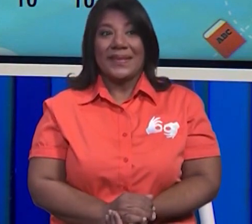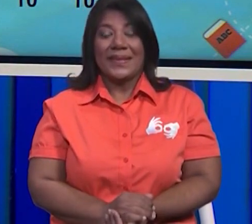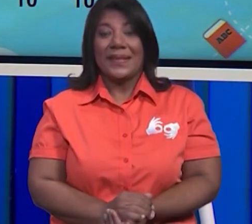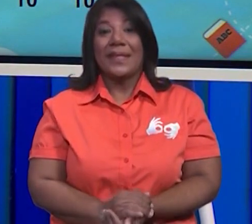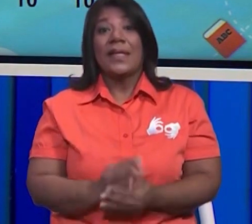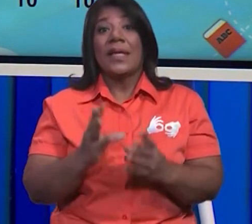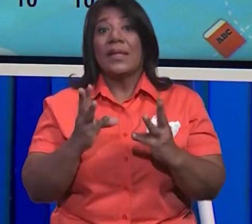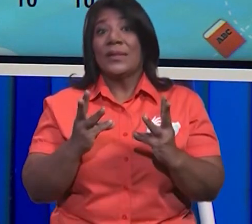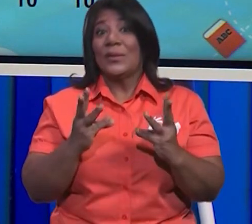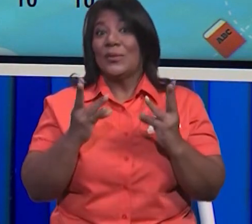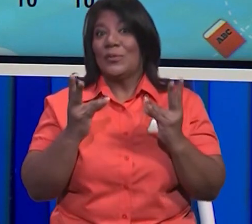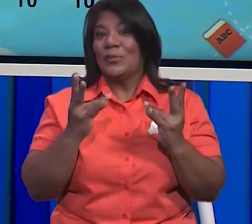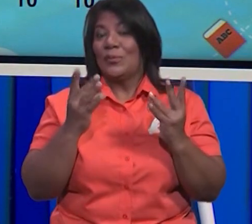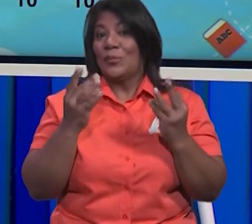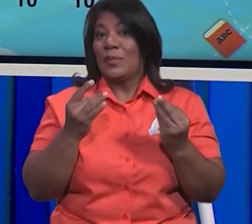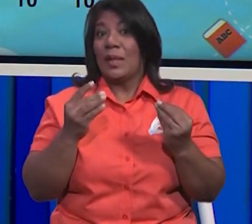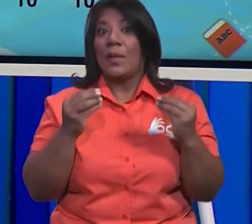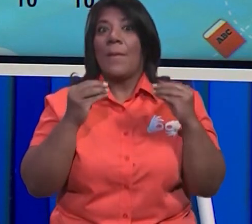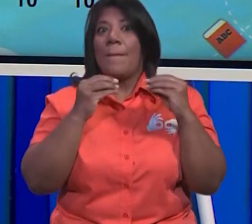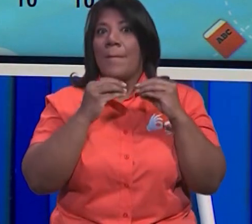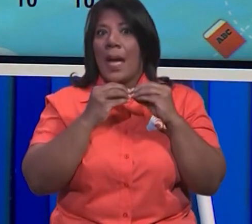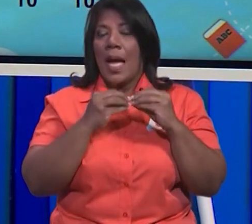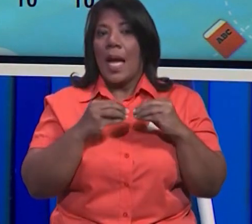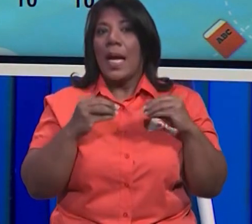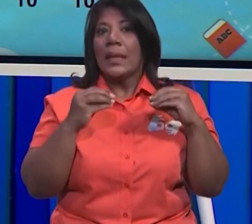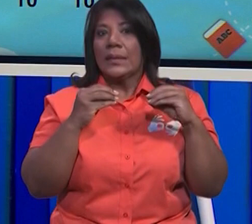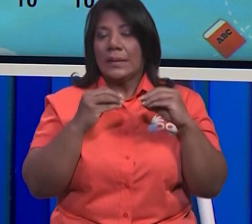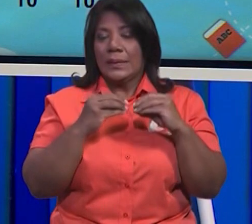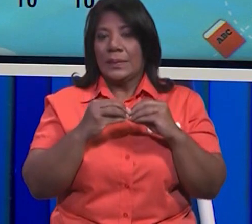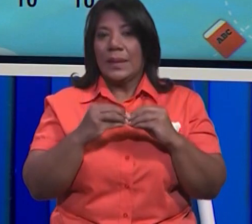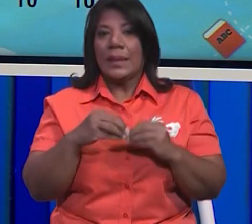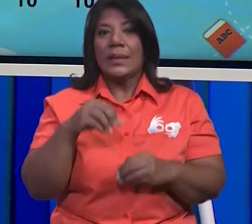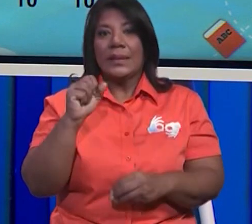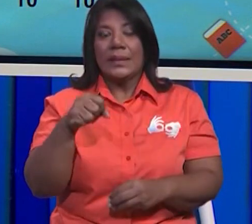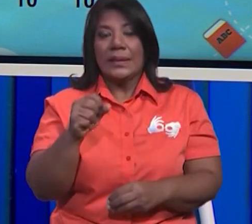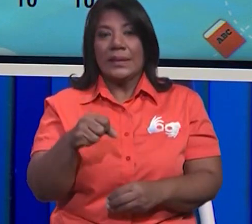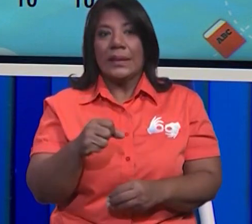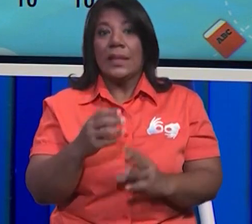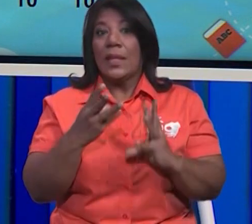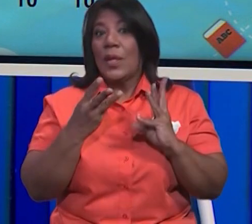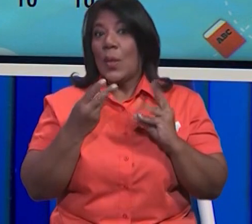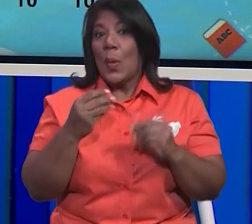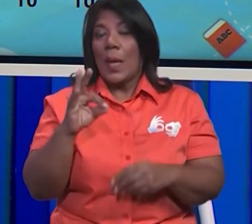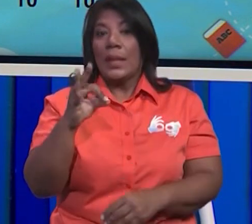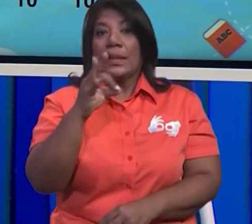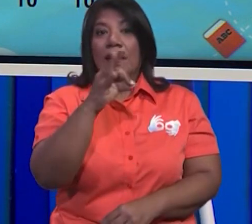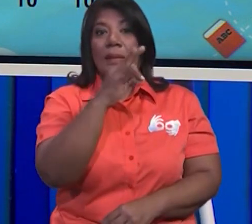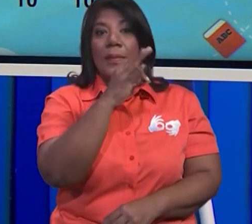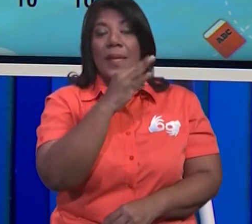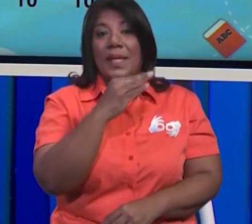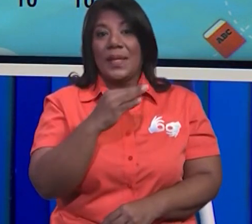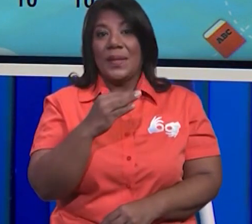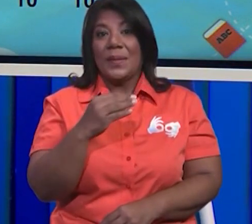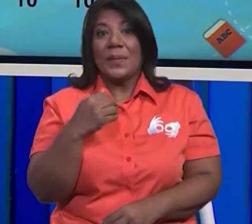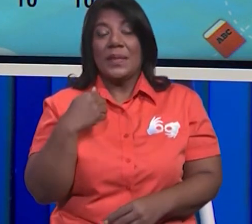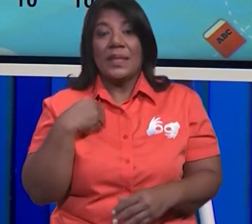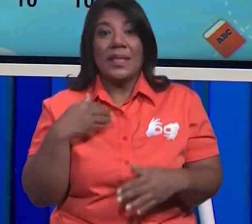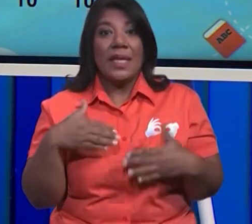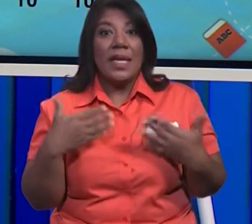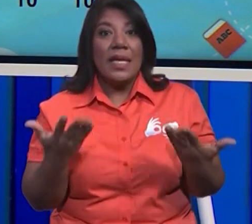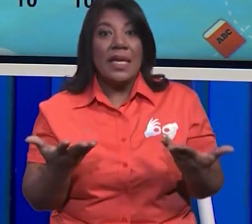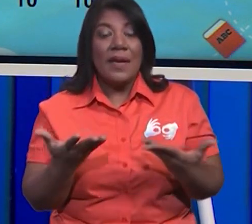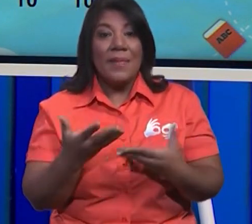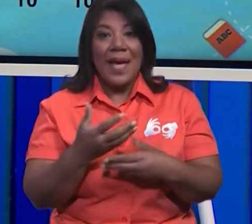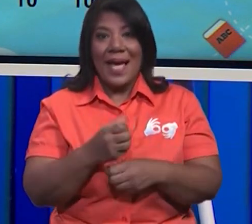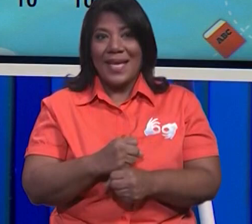contando. Vamos aumentando las cantidades. Muy bien. Ahora, ¿cuántas mariposas hay? ¿Y qué tenemos que hacer para